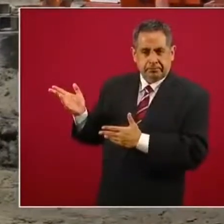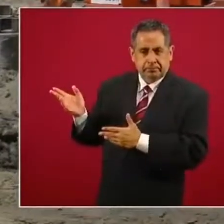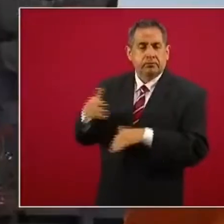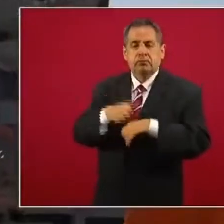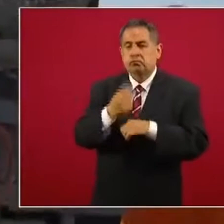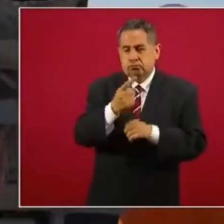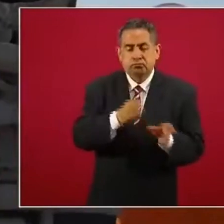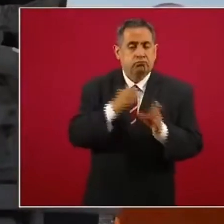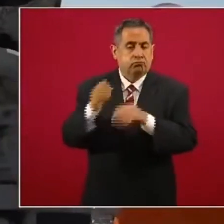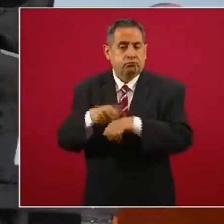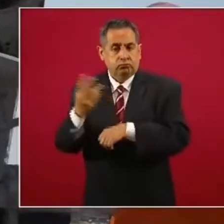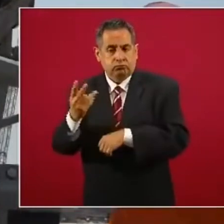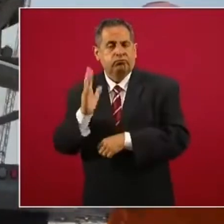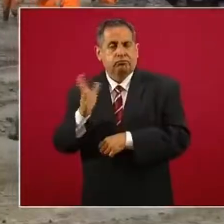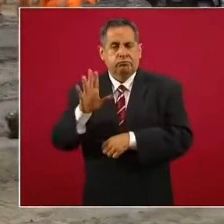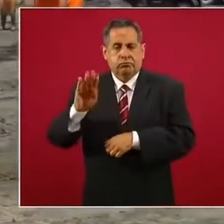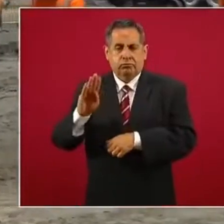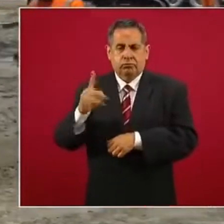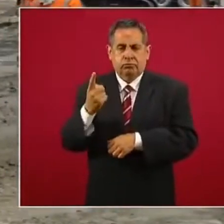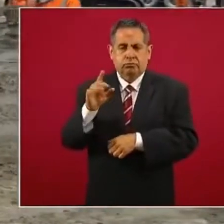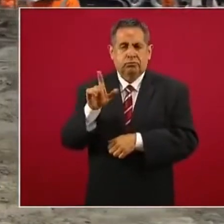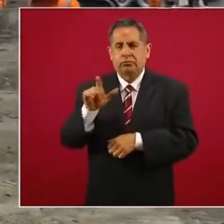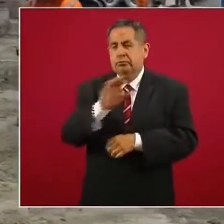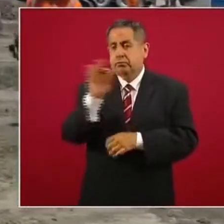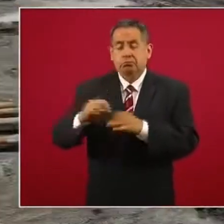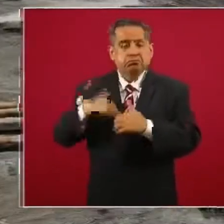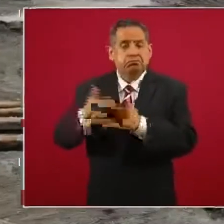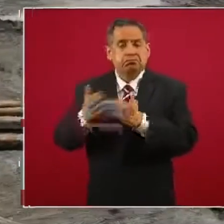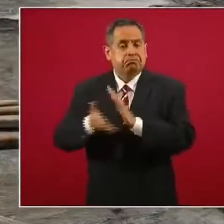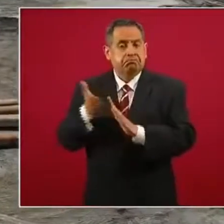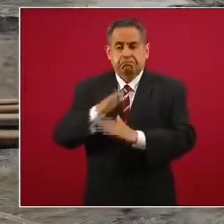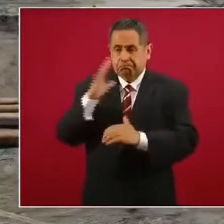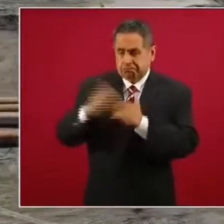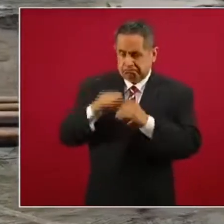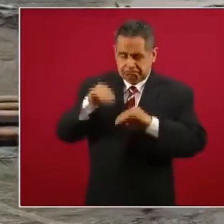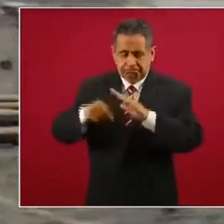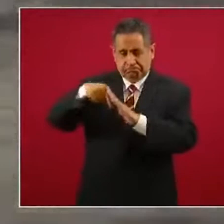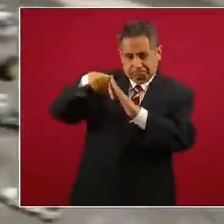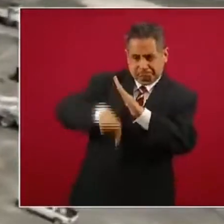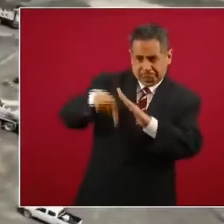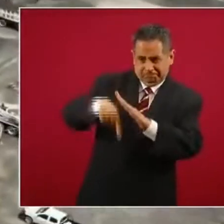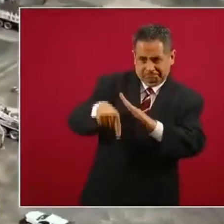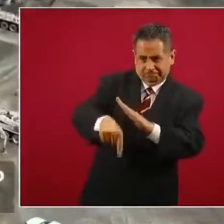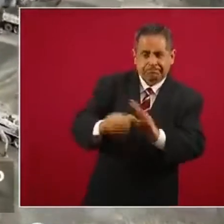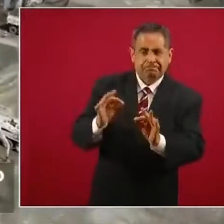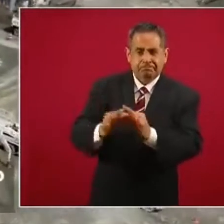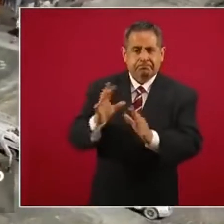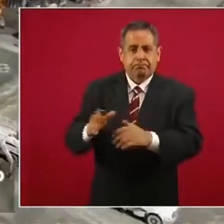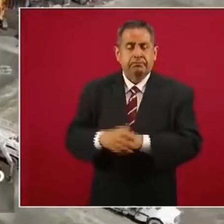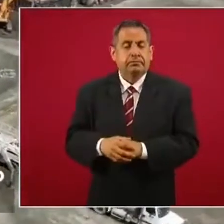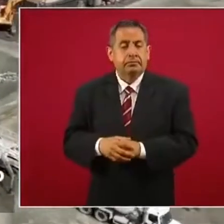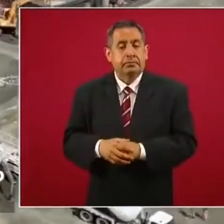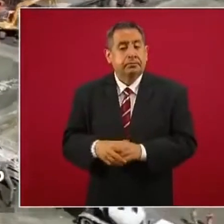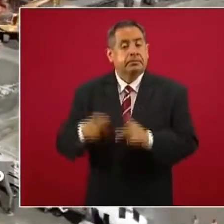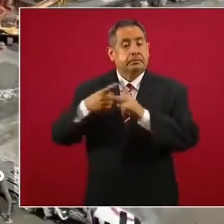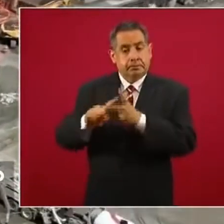presenta un avance del 90.17% en su fase de construcción de cimentaciones profundas. Se inició la excavación en